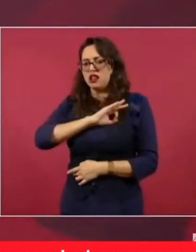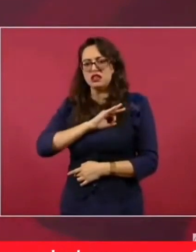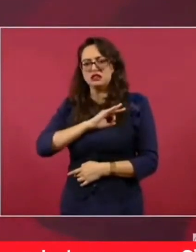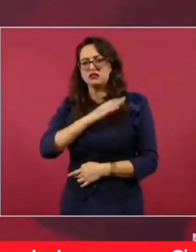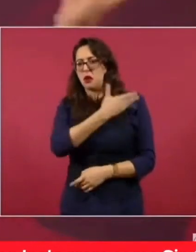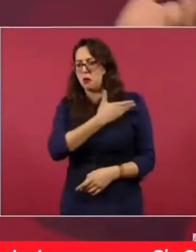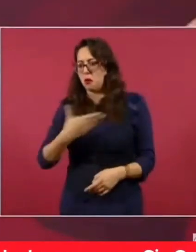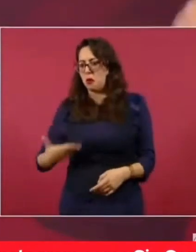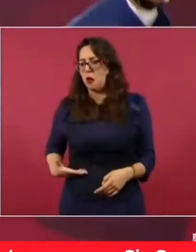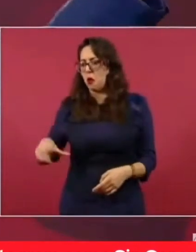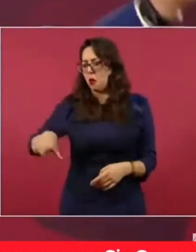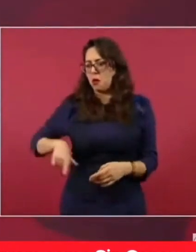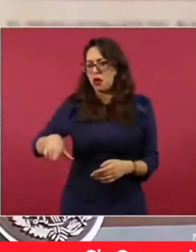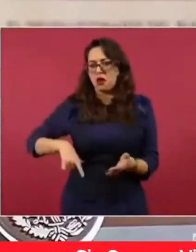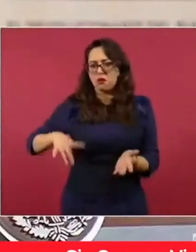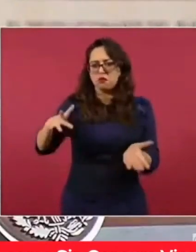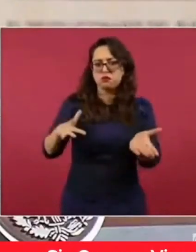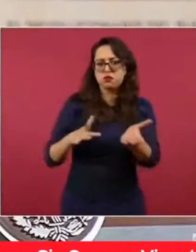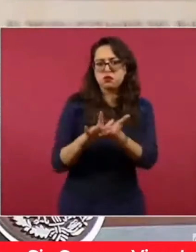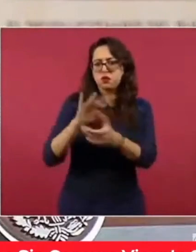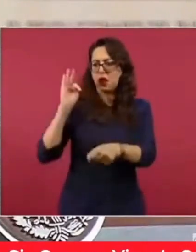nuestros paisanos estén